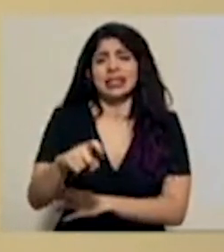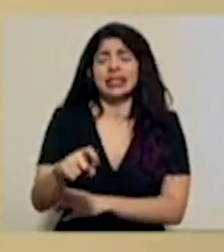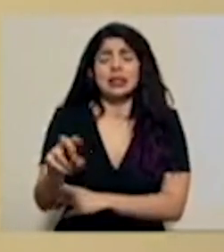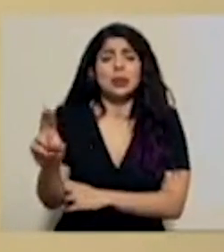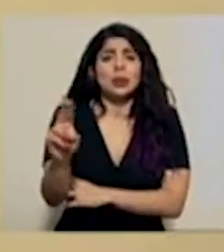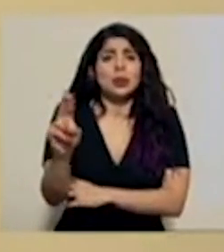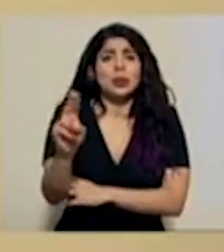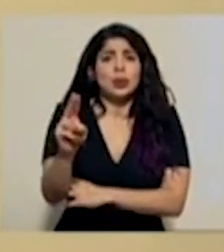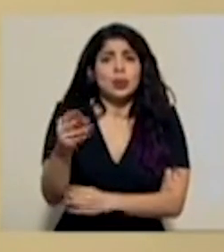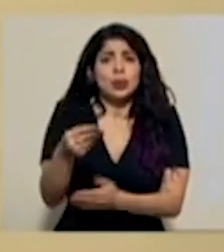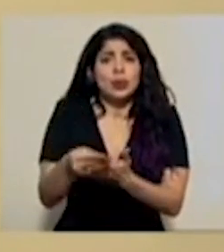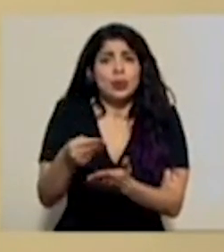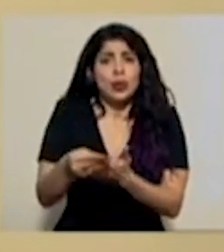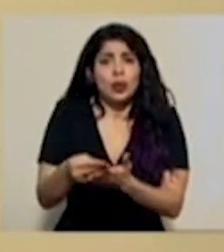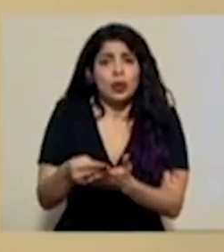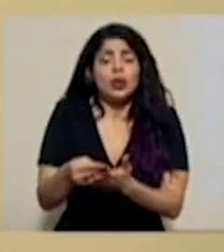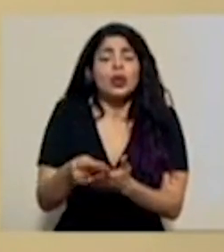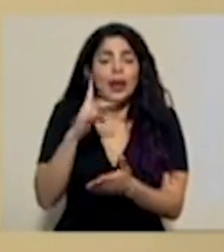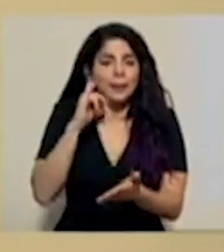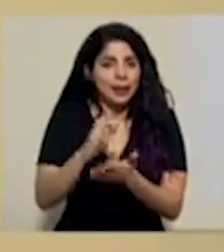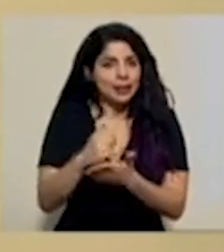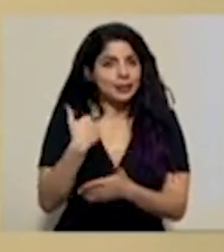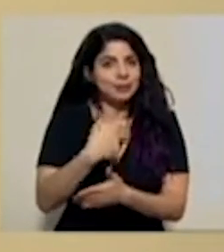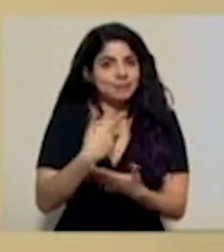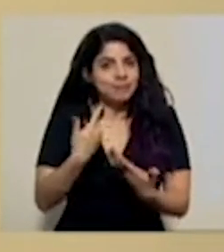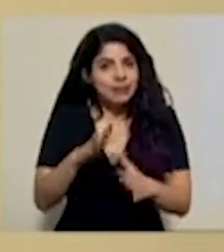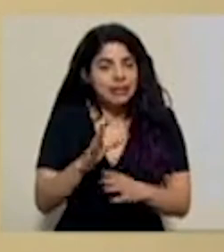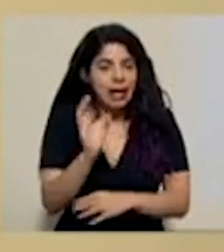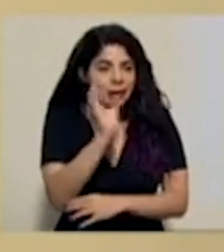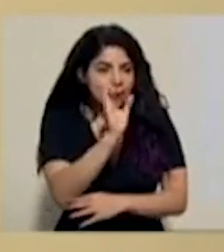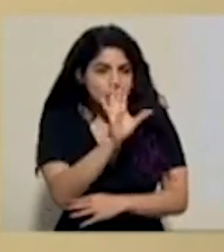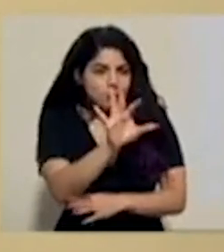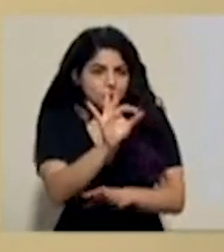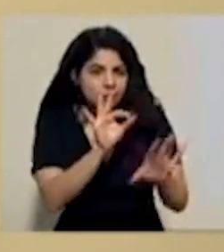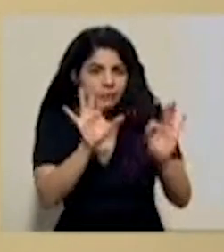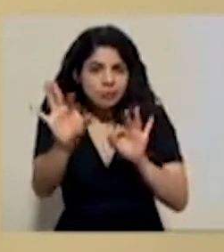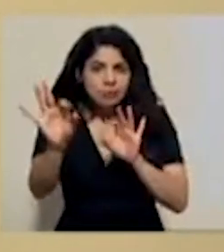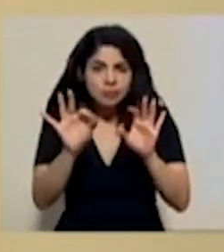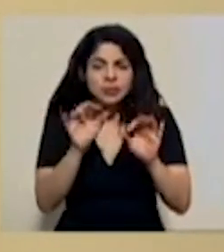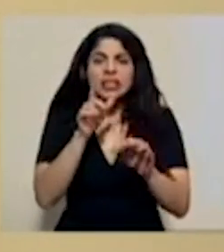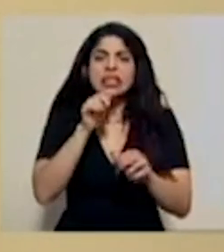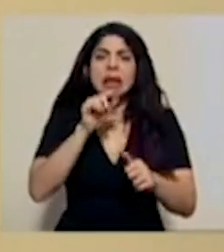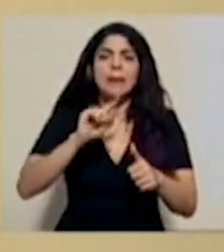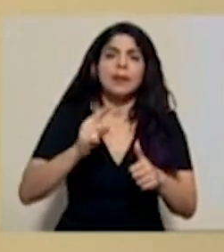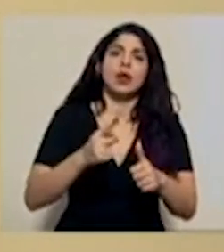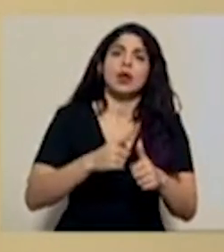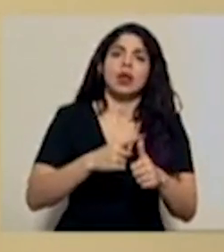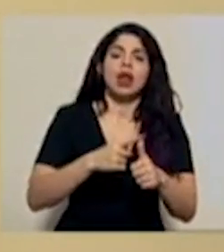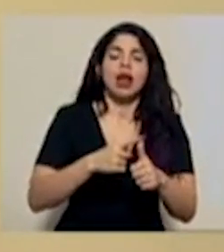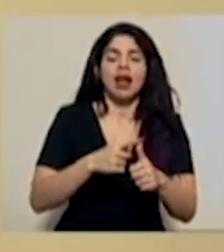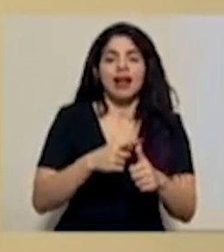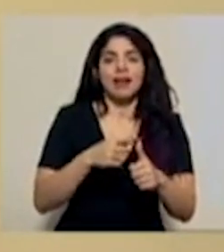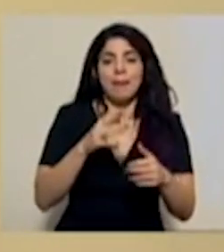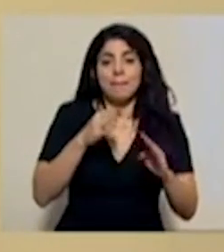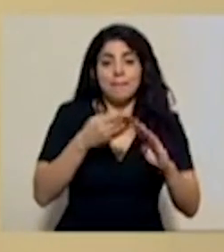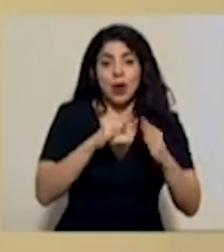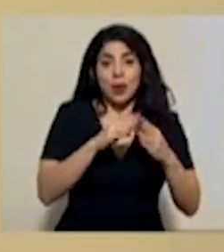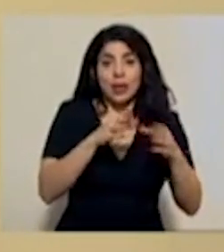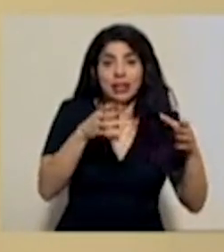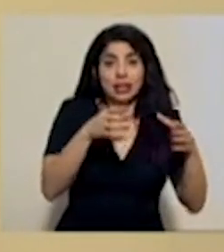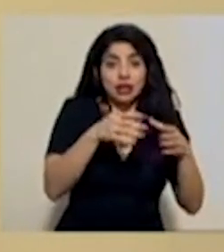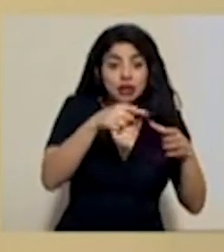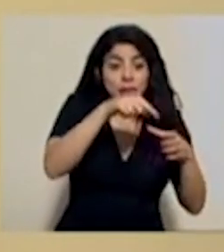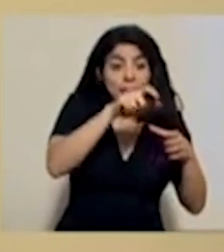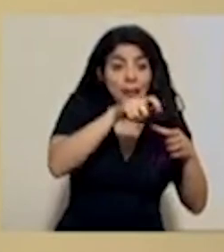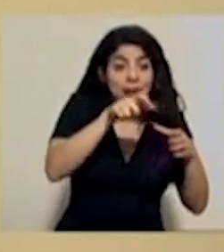urgencia de los recursos y por eso hemos identificado como prioritario enfocar en estas poblaciones con